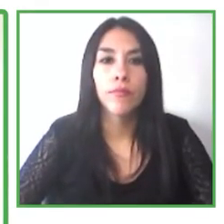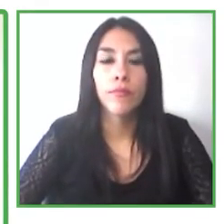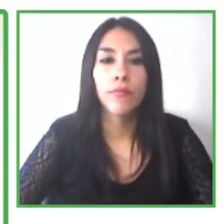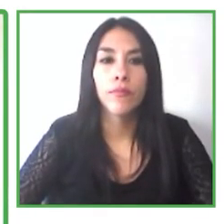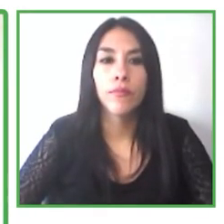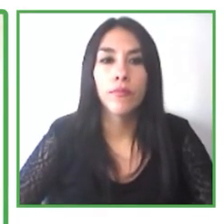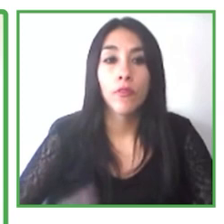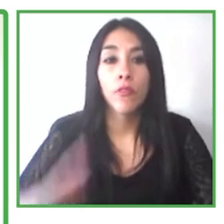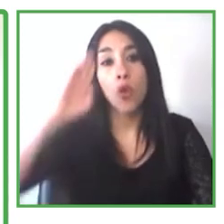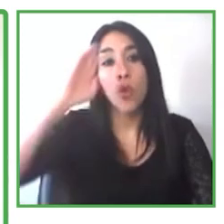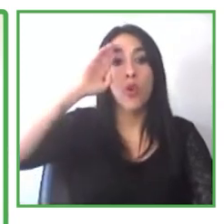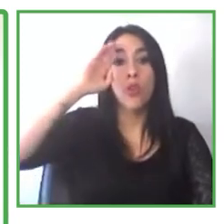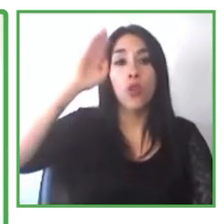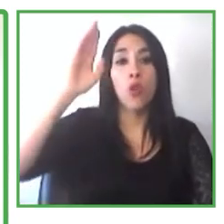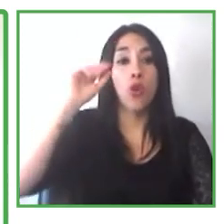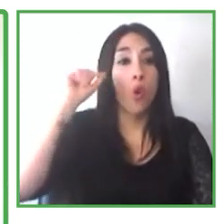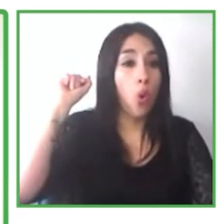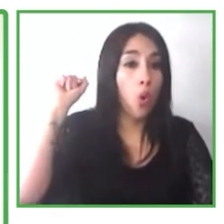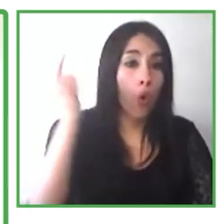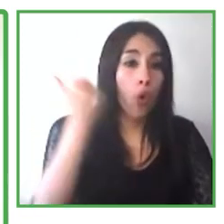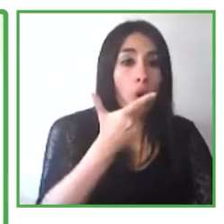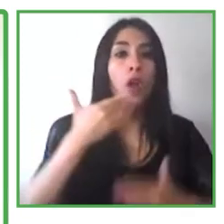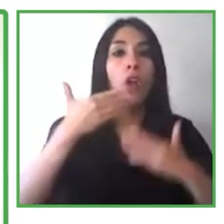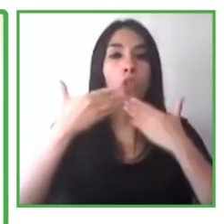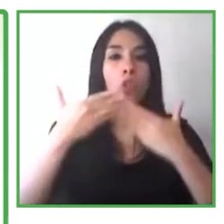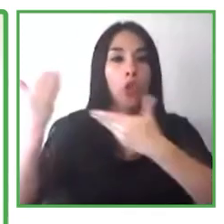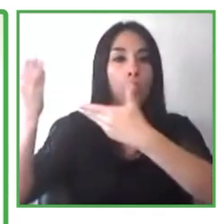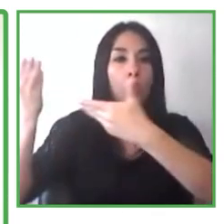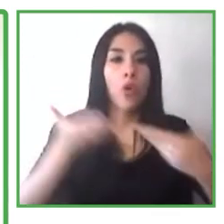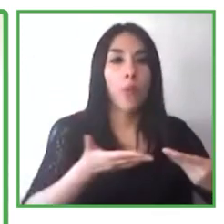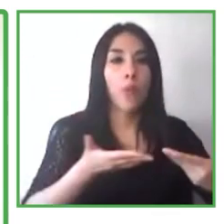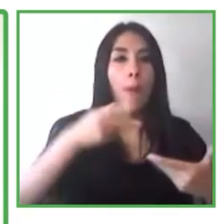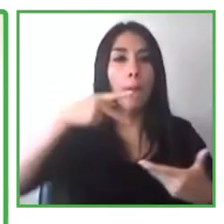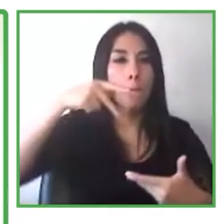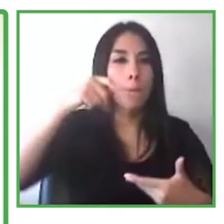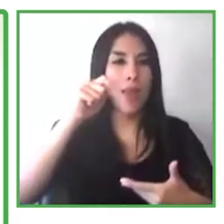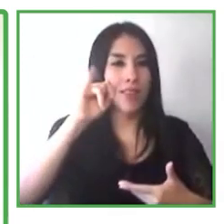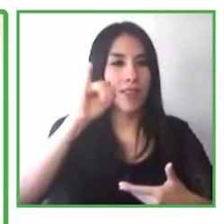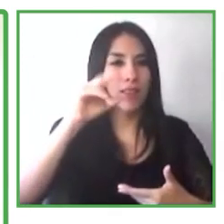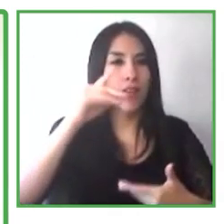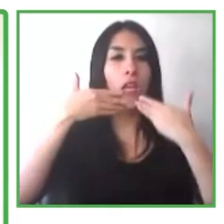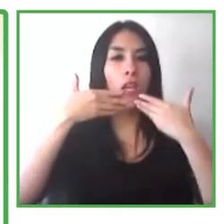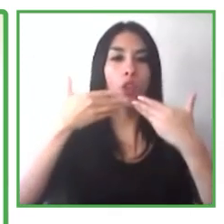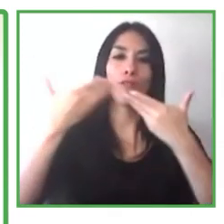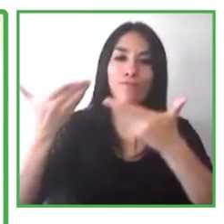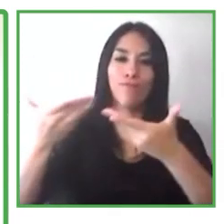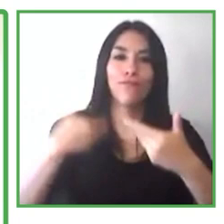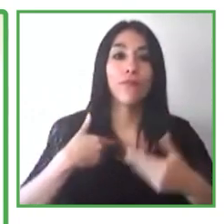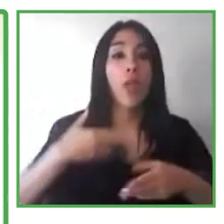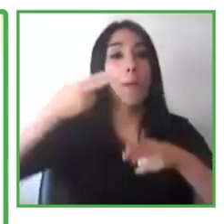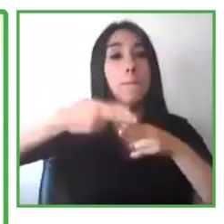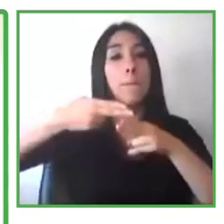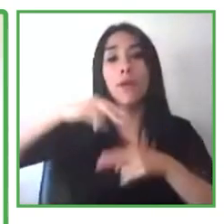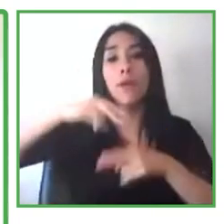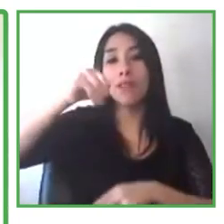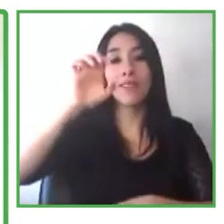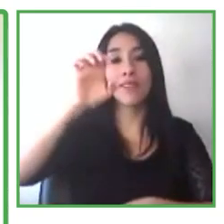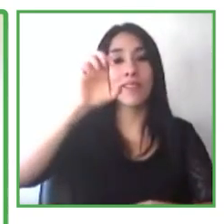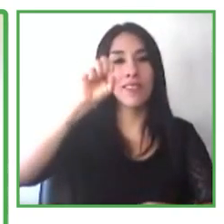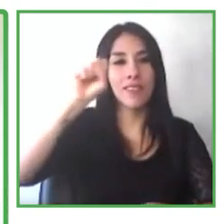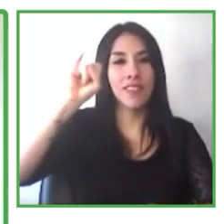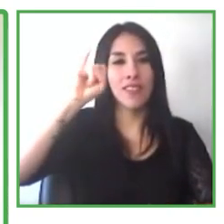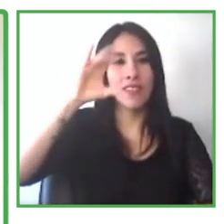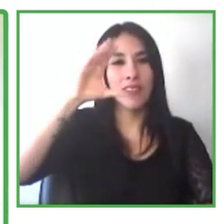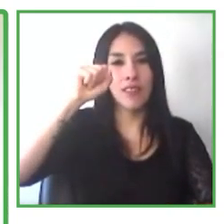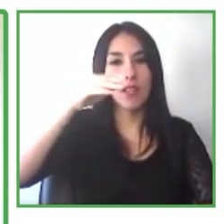Gracias, Pat. Hola a todos. Hola, me llamo Jessica Refuse. Soy una mujer calcásica blanca